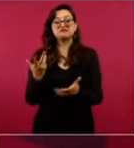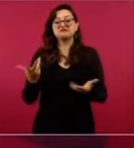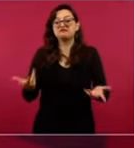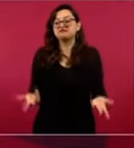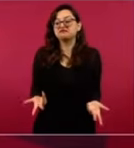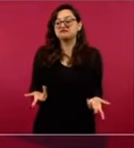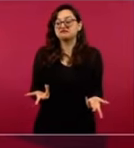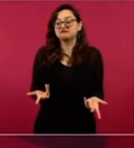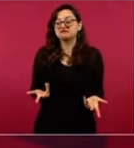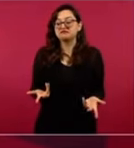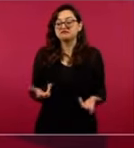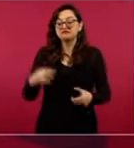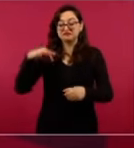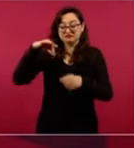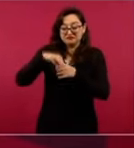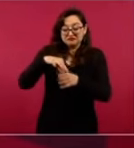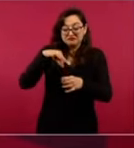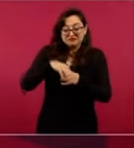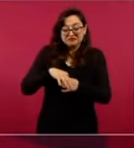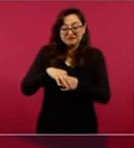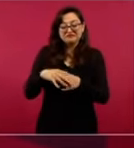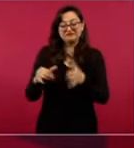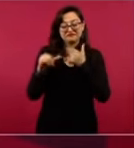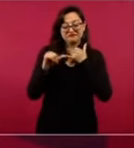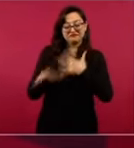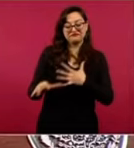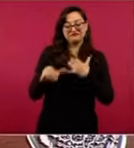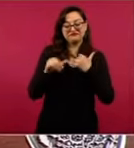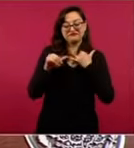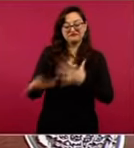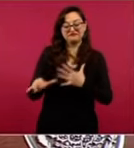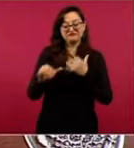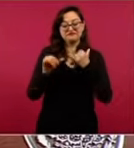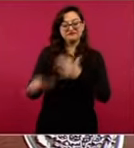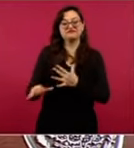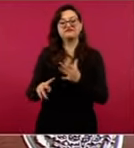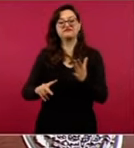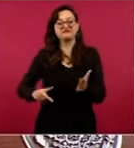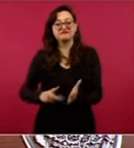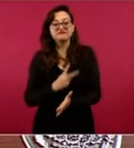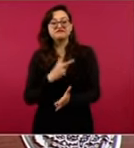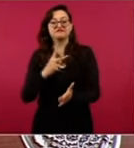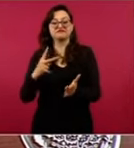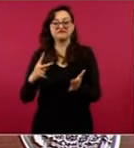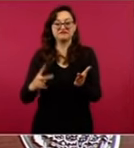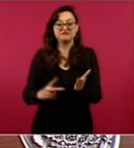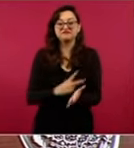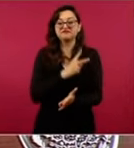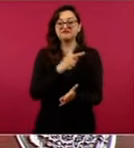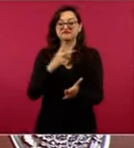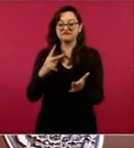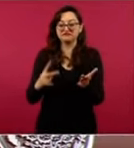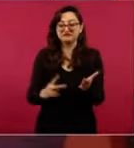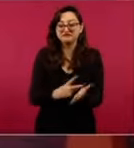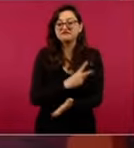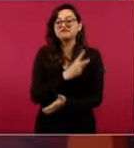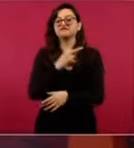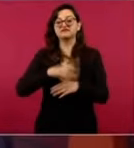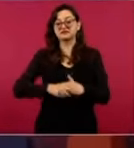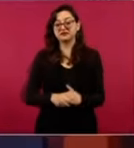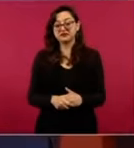defensores de los fraudes electorales, han formado parte